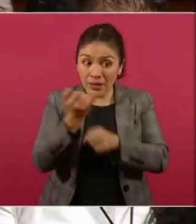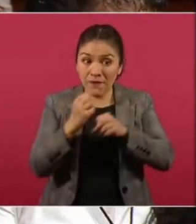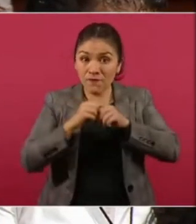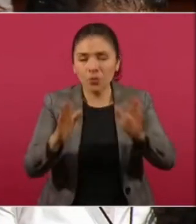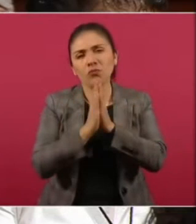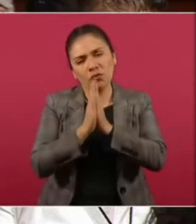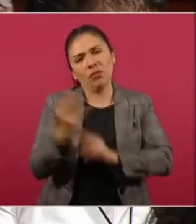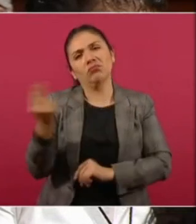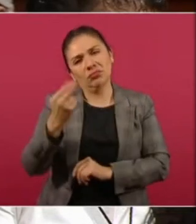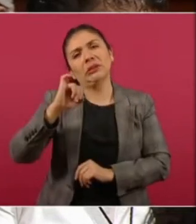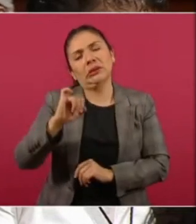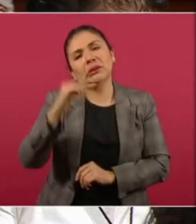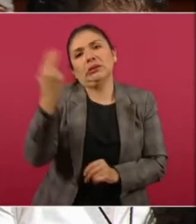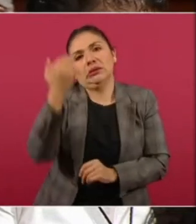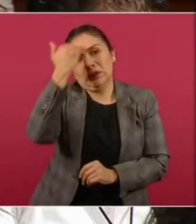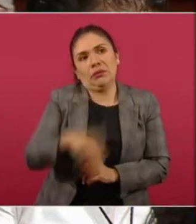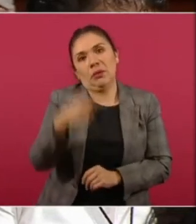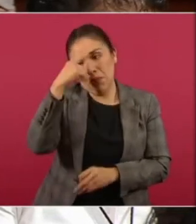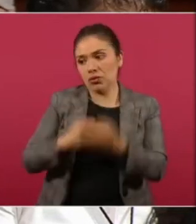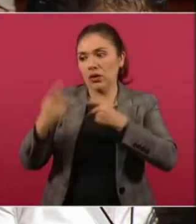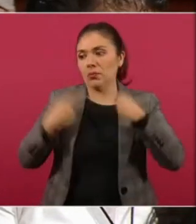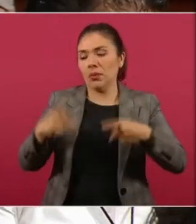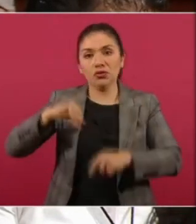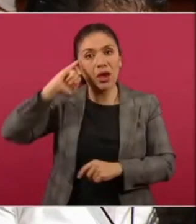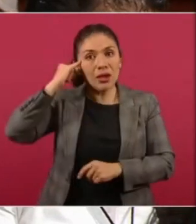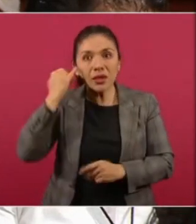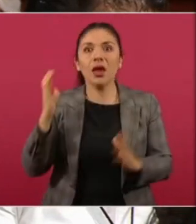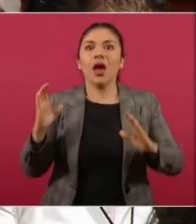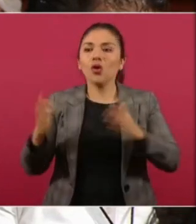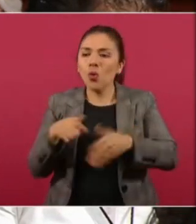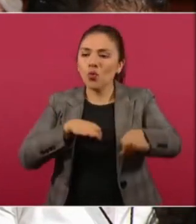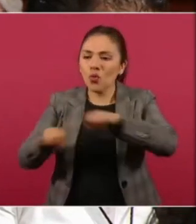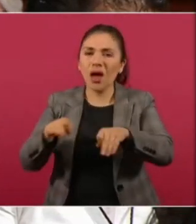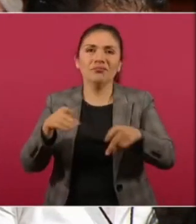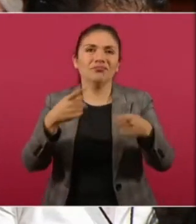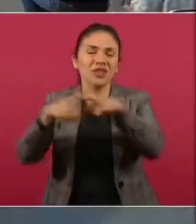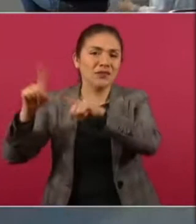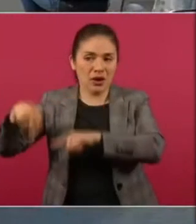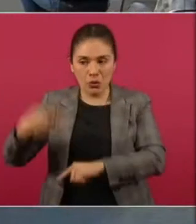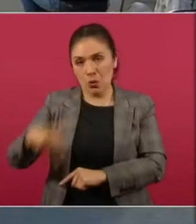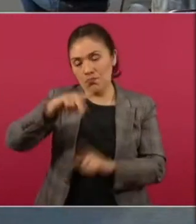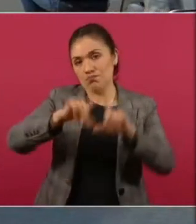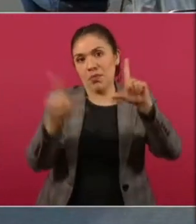pues sería muy bueno para todos los indígenas y comuneros y ejidatarios del país.